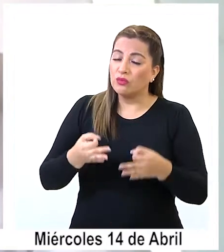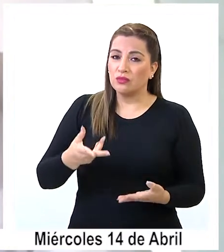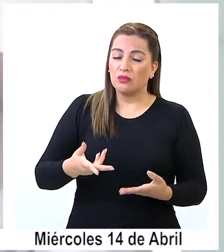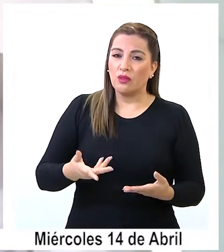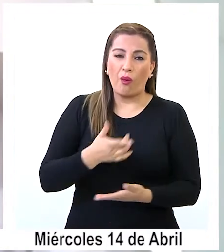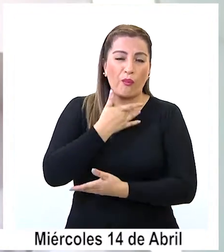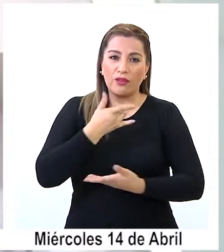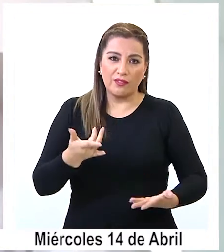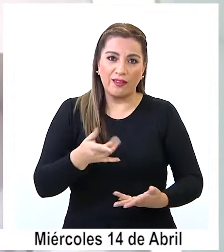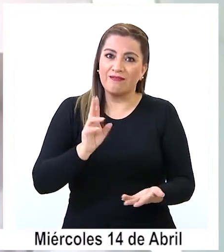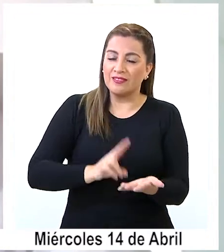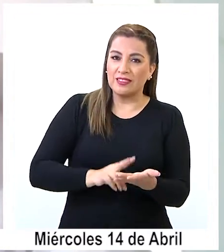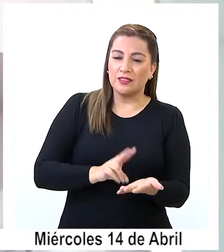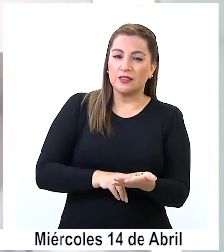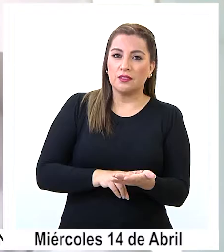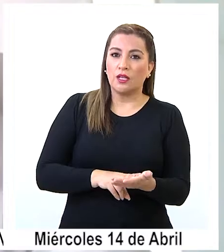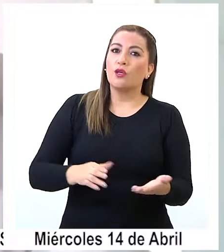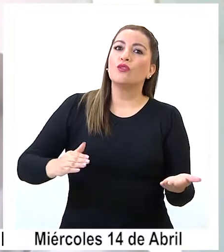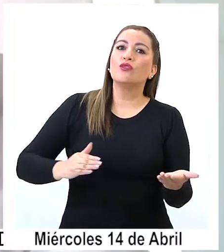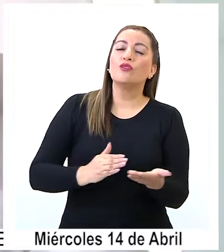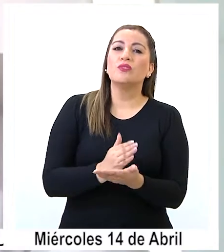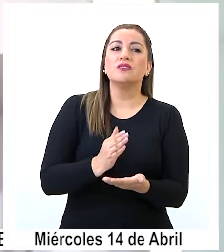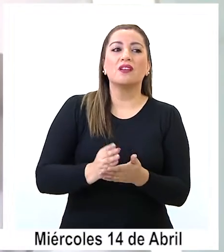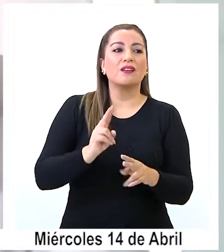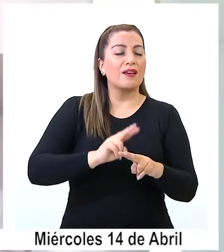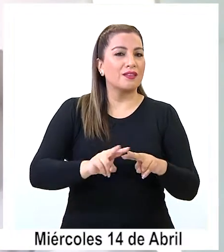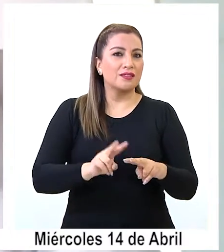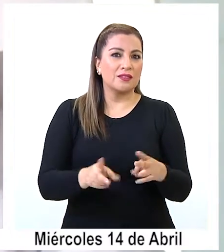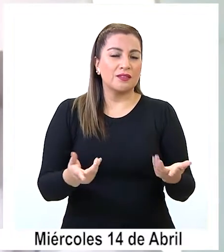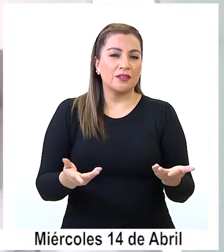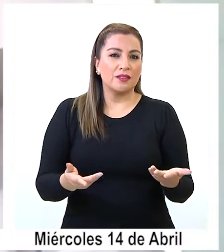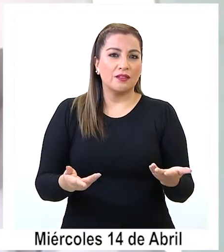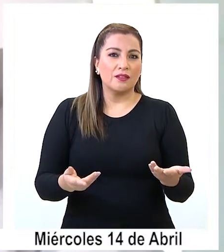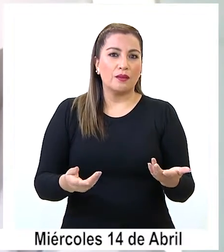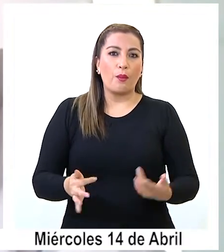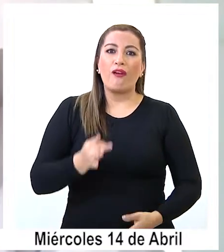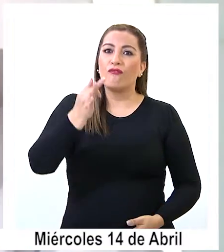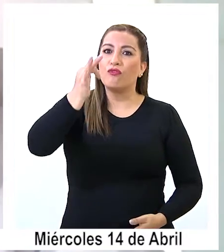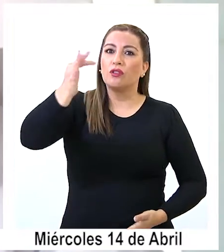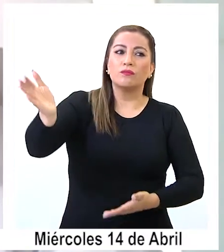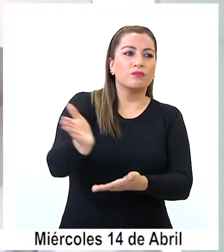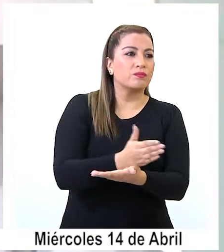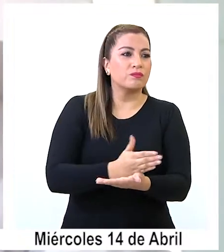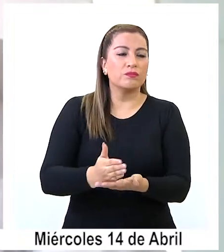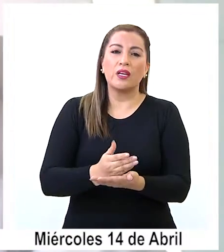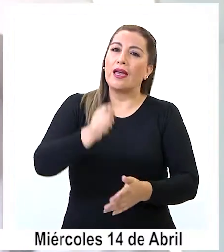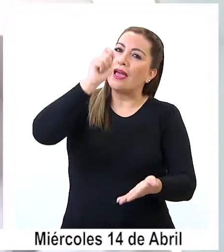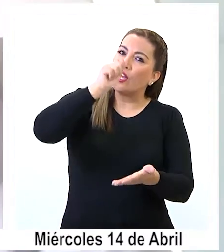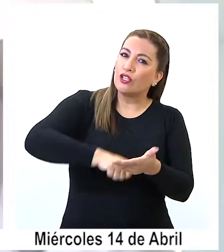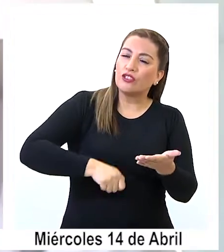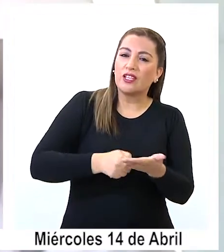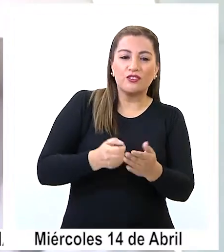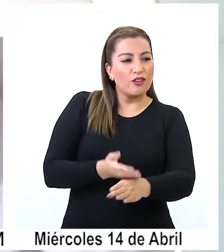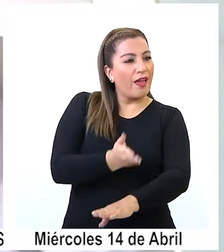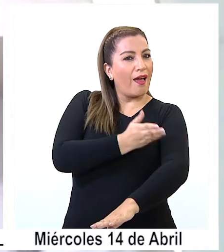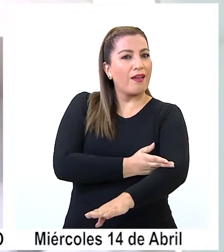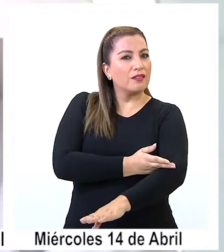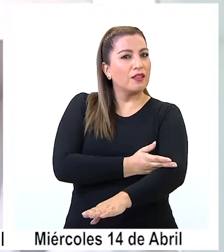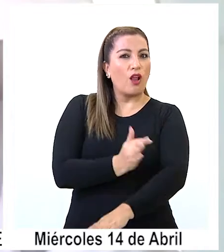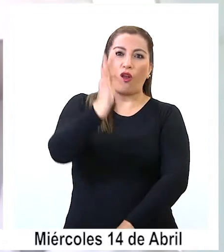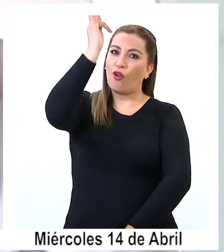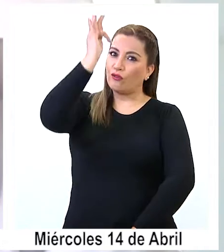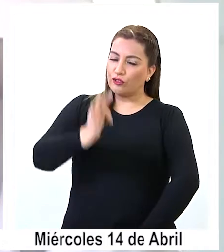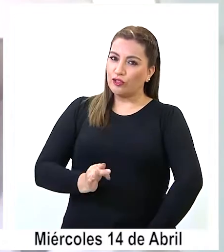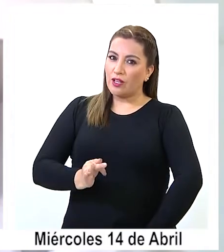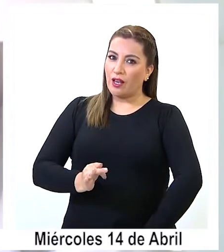correcta pasa por efectivamente empezar a hacer un análisis serio de lo que se viene hacia el futuro y buscar la contratación de manera adelantada del personal que